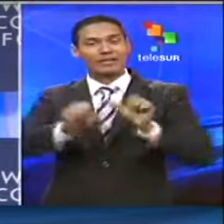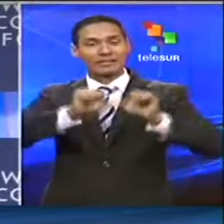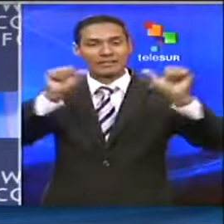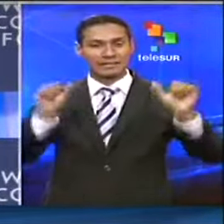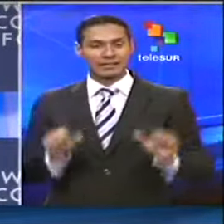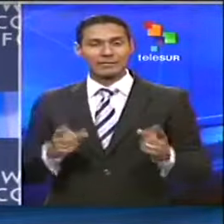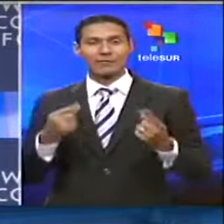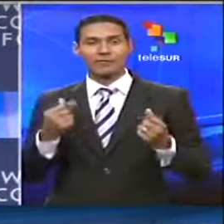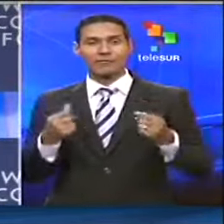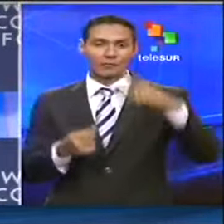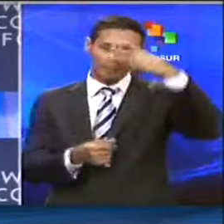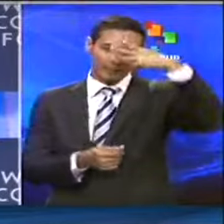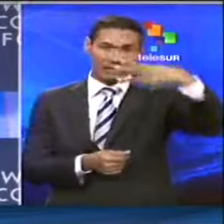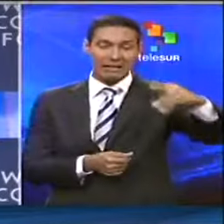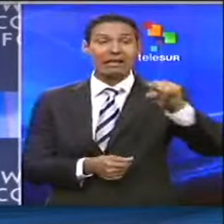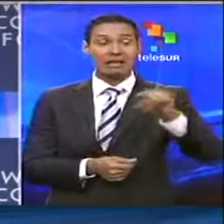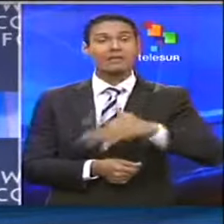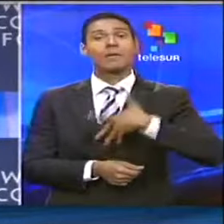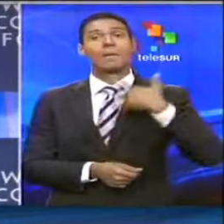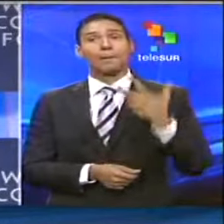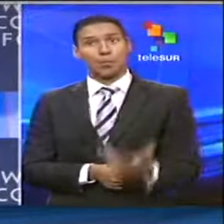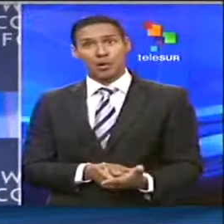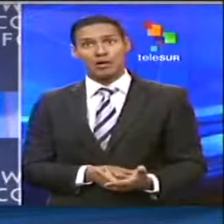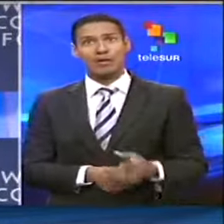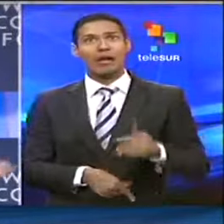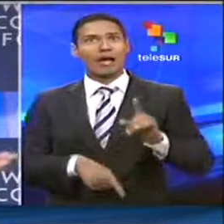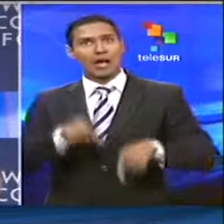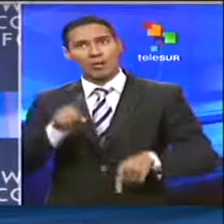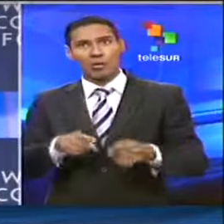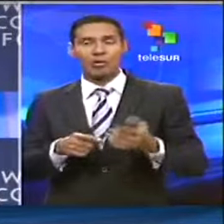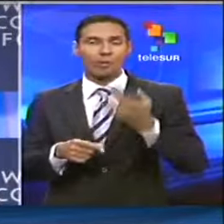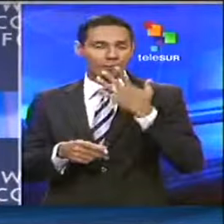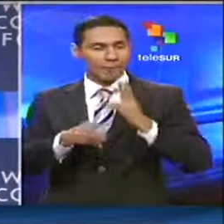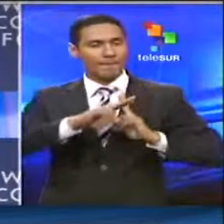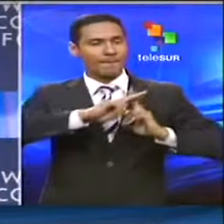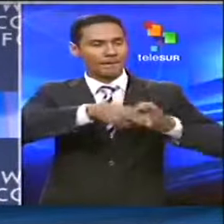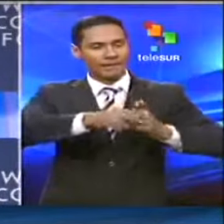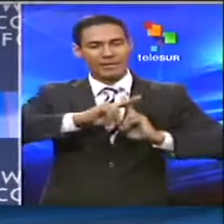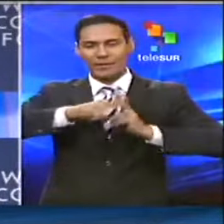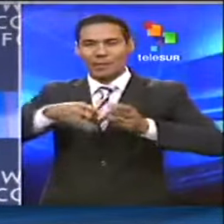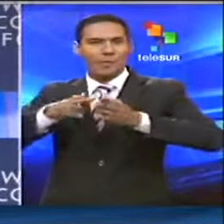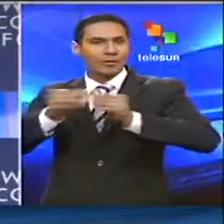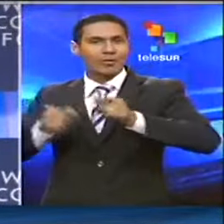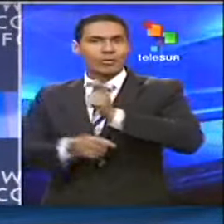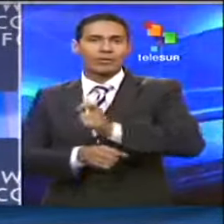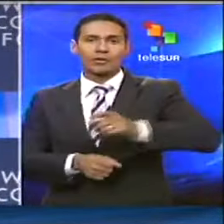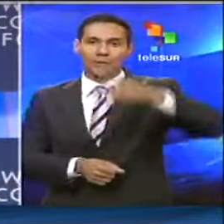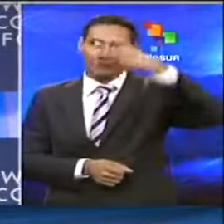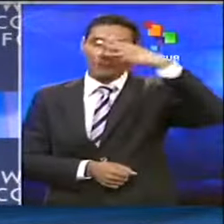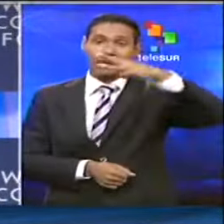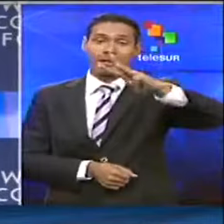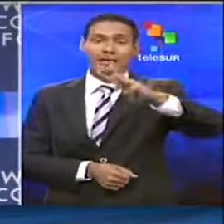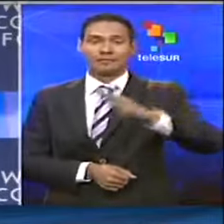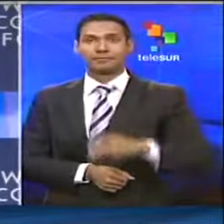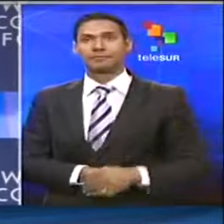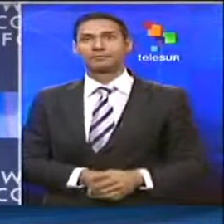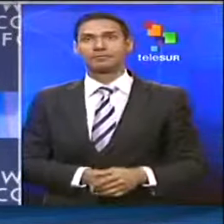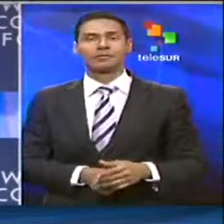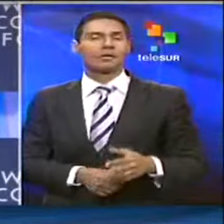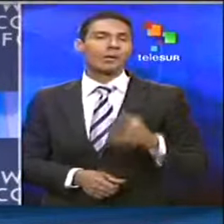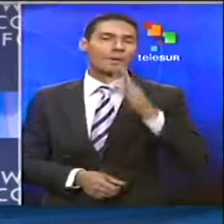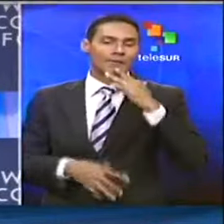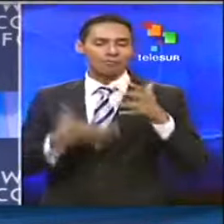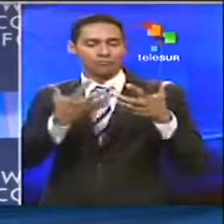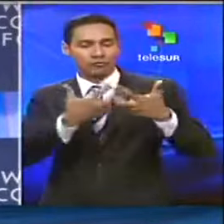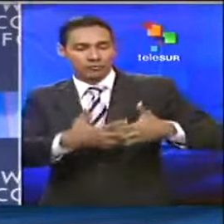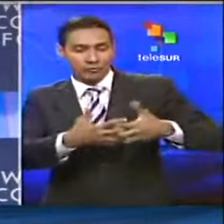el que éste pueda extender los niveles de crédito para todos los mexicanos, para las pequeñas,